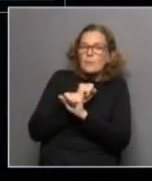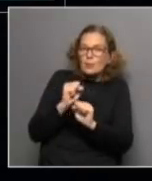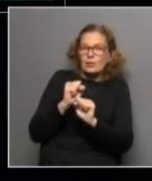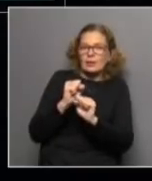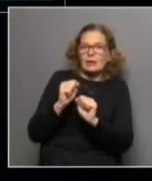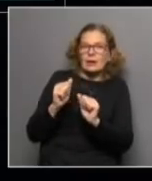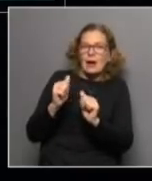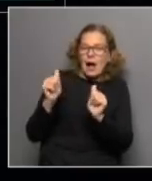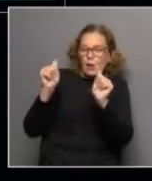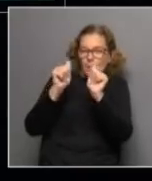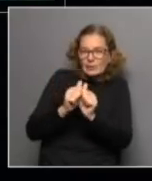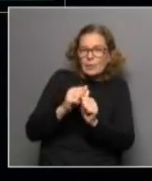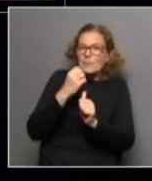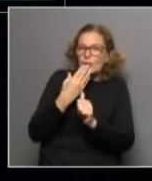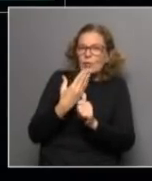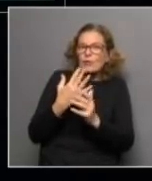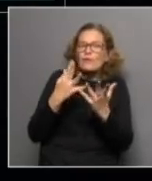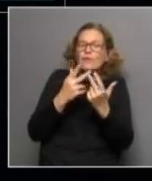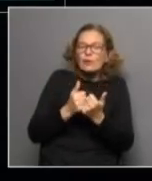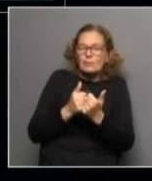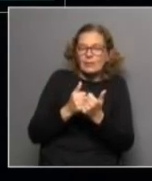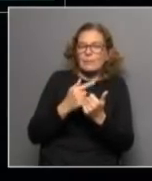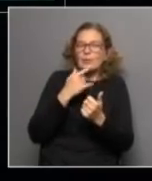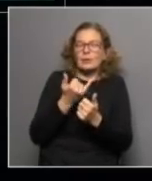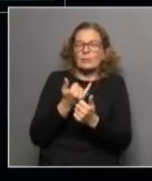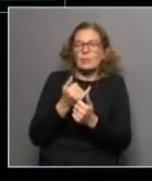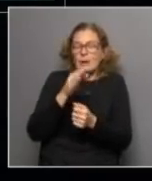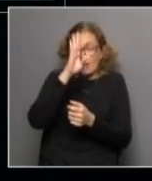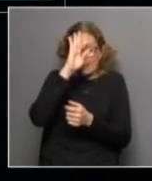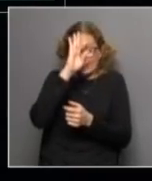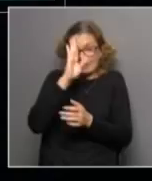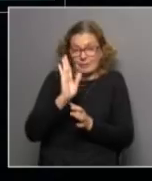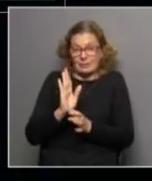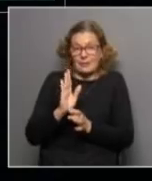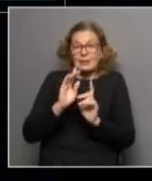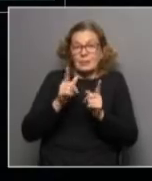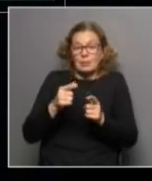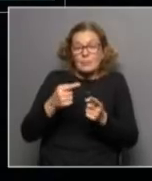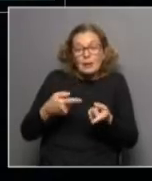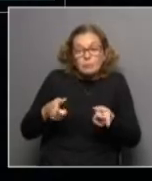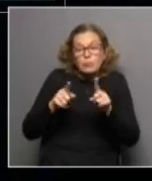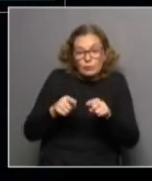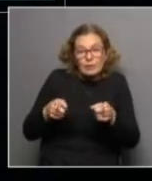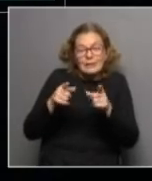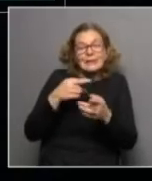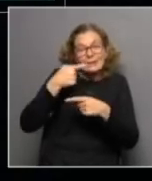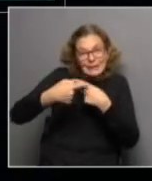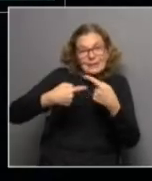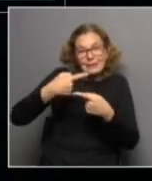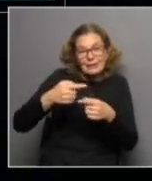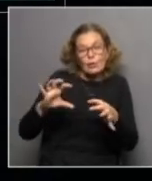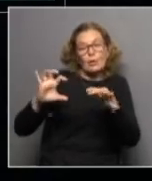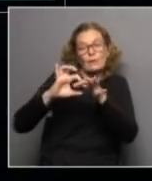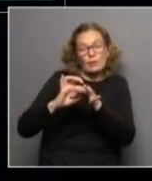generar las mejores condiciones para los aprendizajes y también para la permanencia de los gurises en la